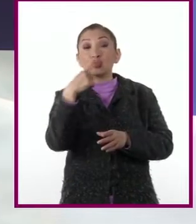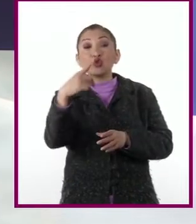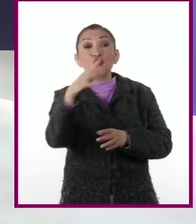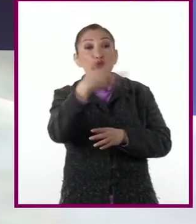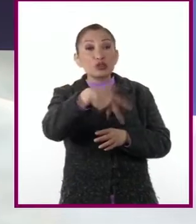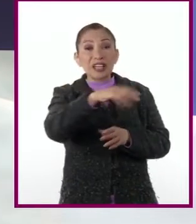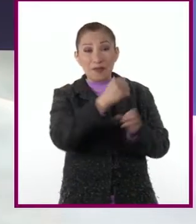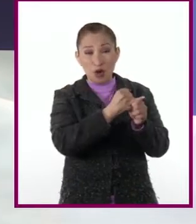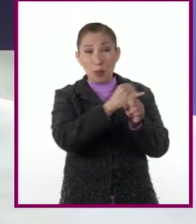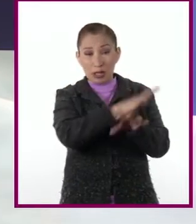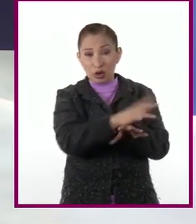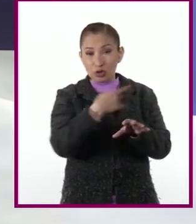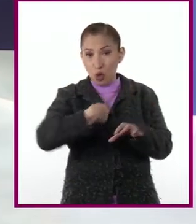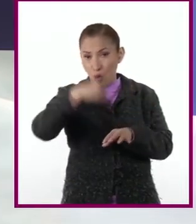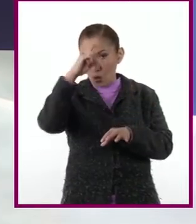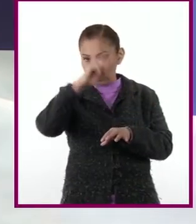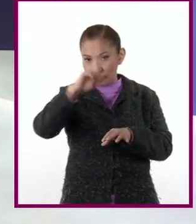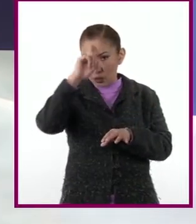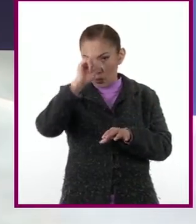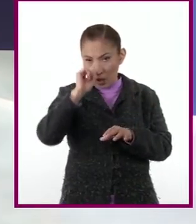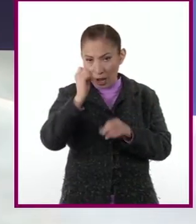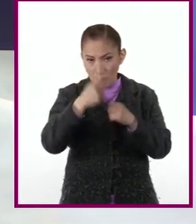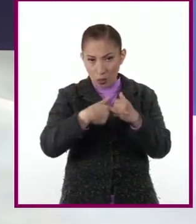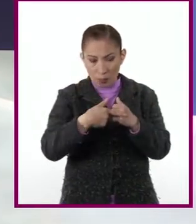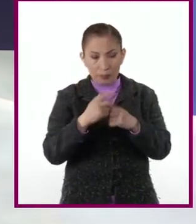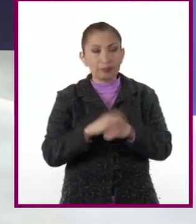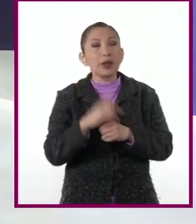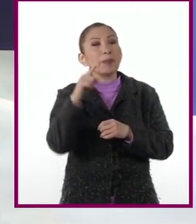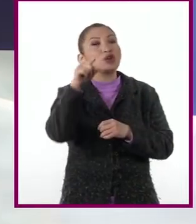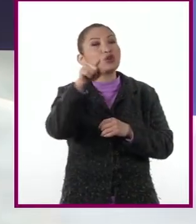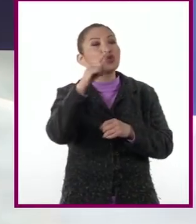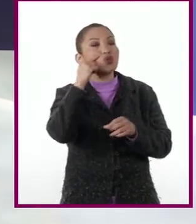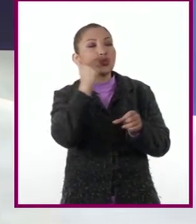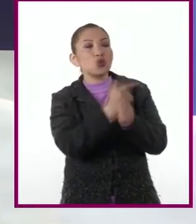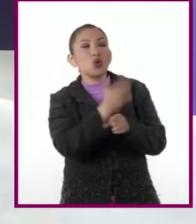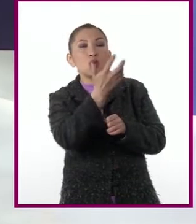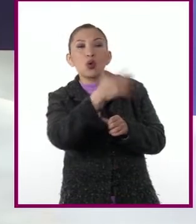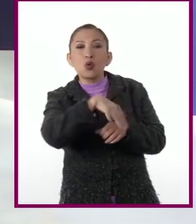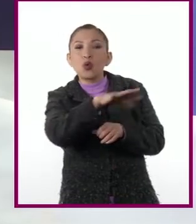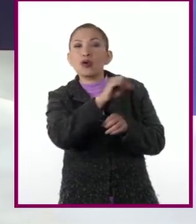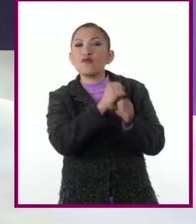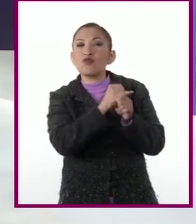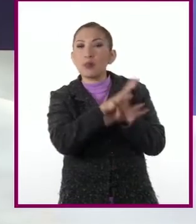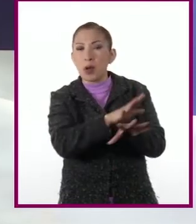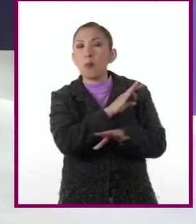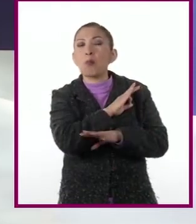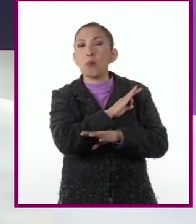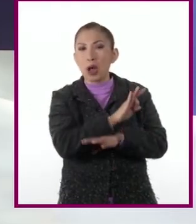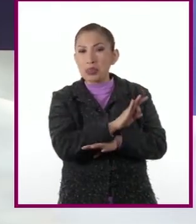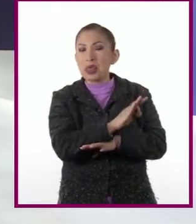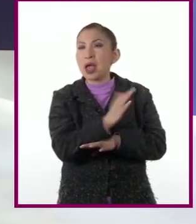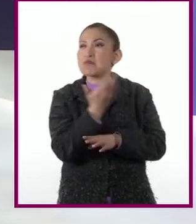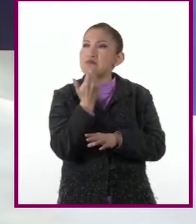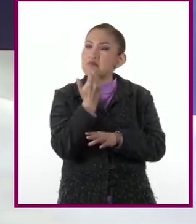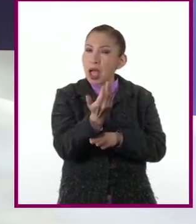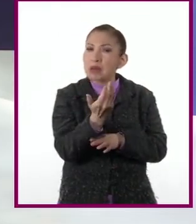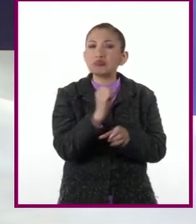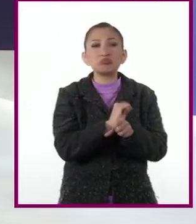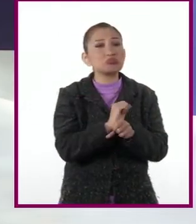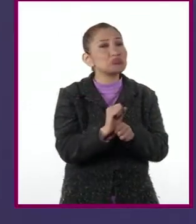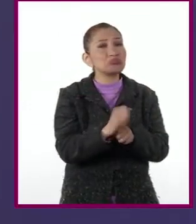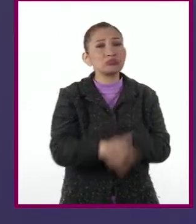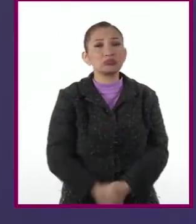búsquedas, les daré algunas recomendaciones. Con ello, se darán cuenta que buscar información se puede hacer de forma muy